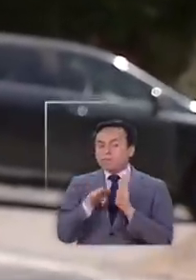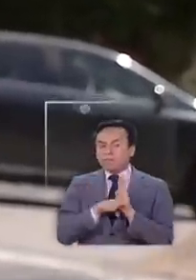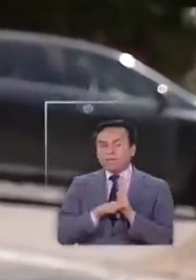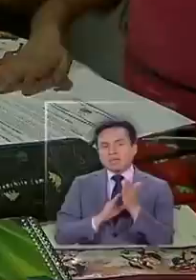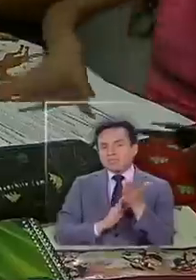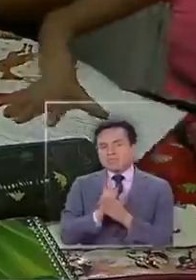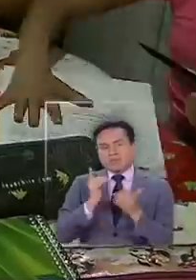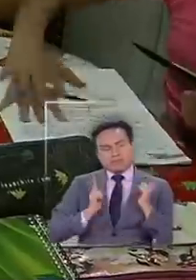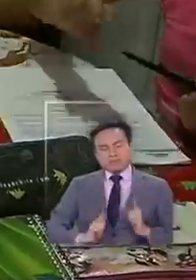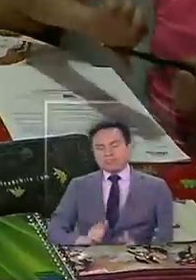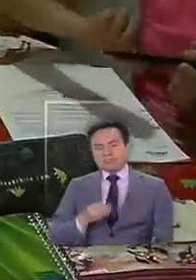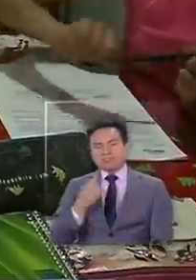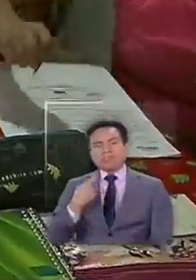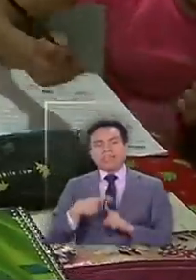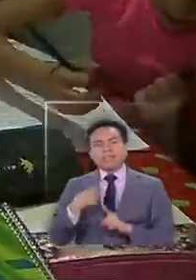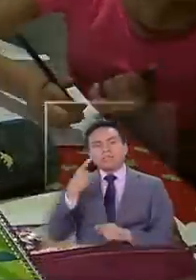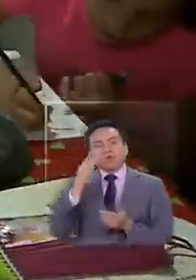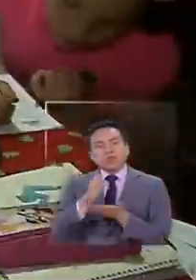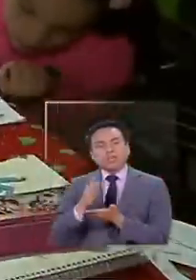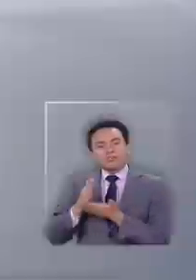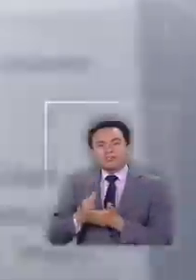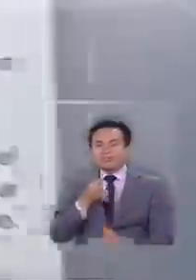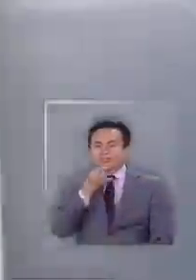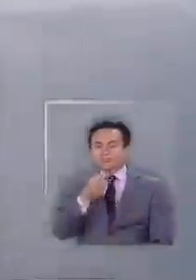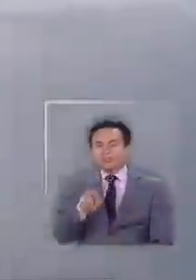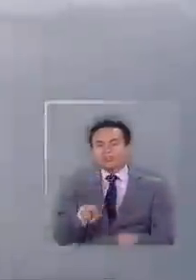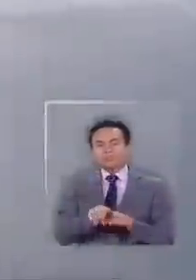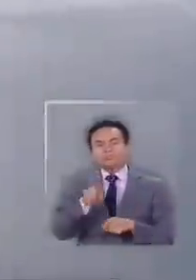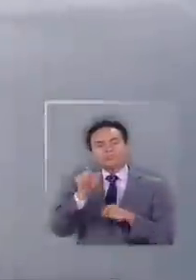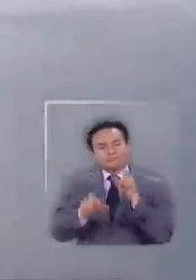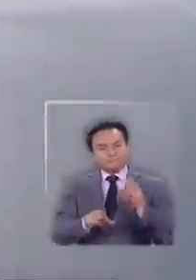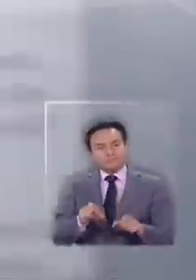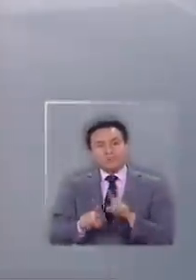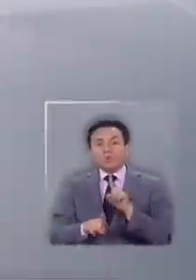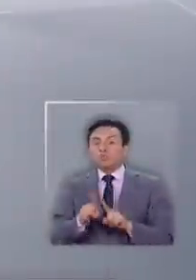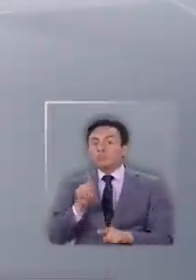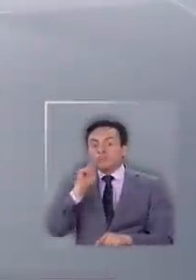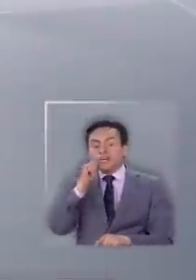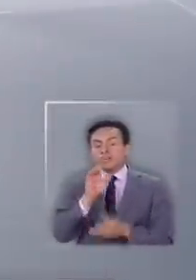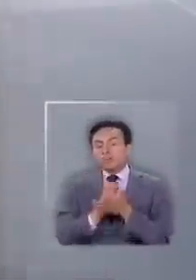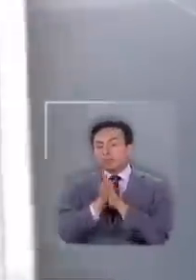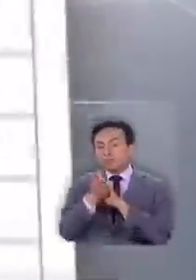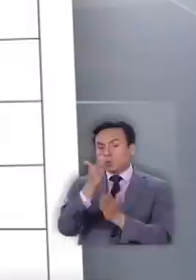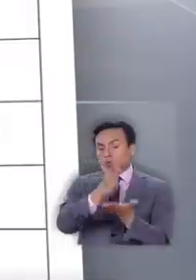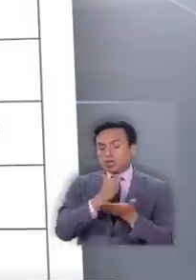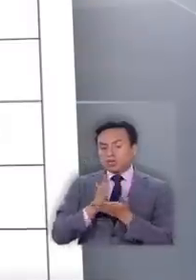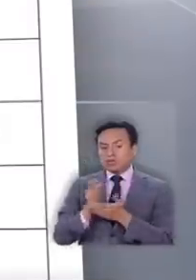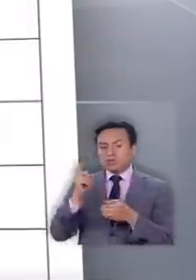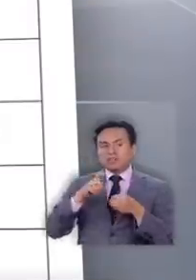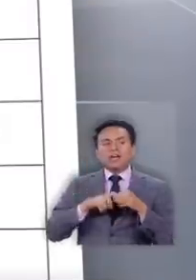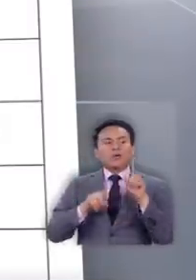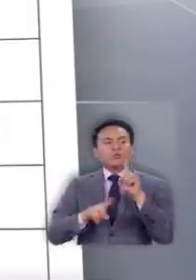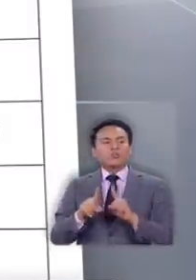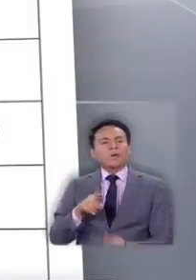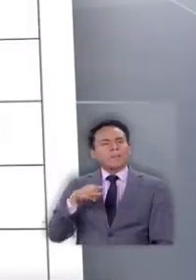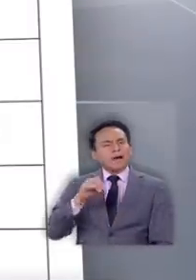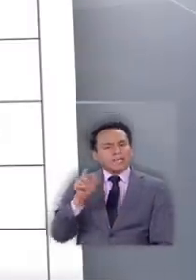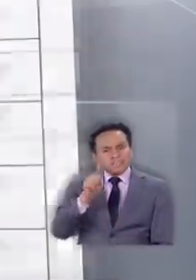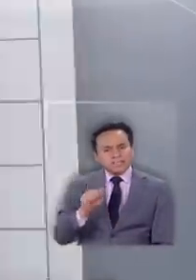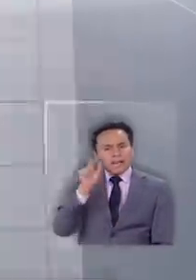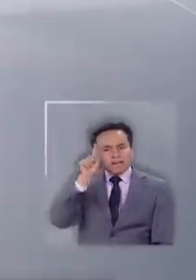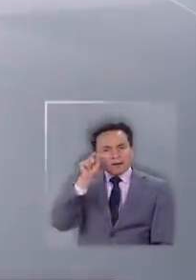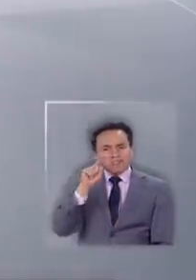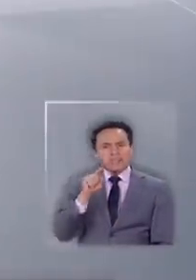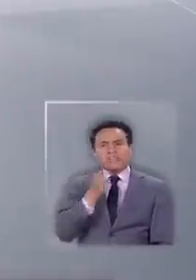adelantarán las vacaciones. Pero los colegios insisten y los firmantes, entre los que se encuentran todos los colegios ignacianos, maristas, los